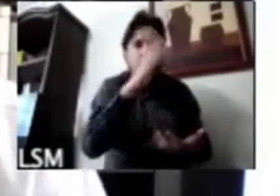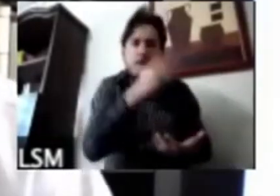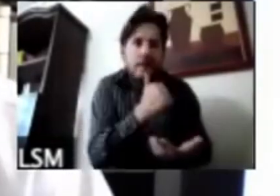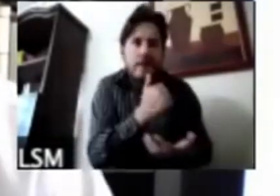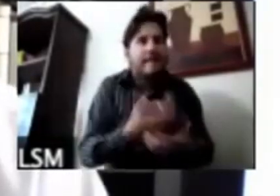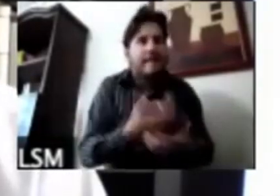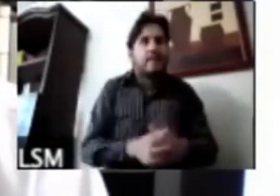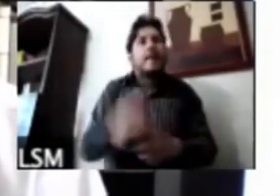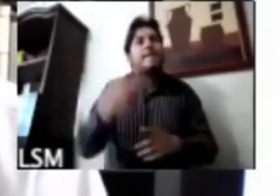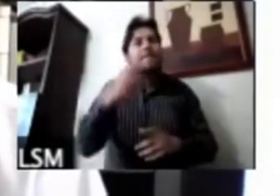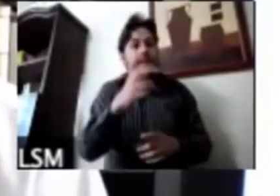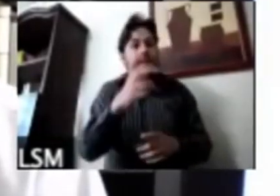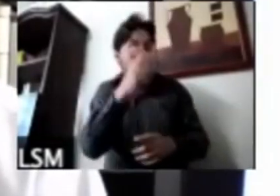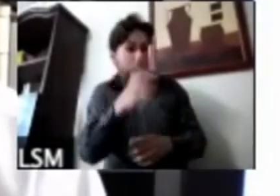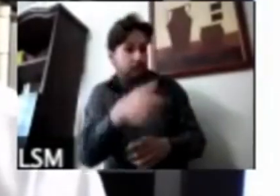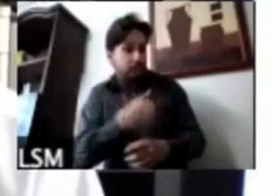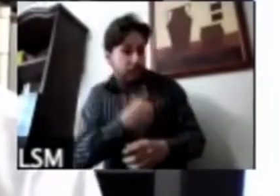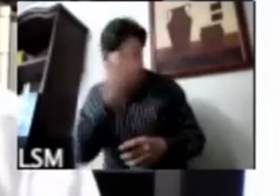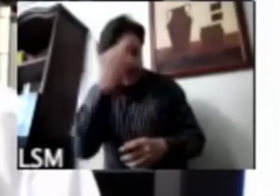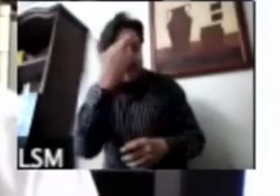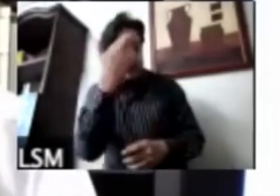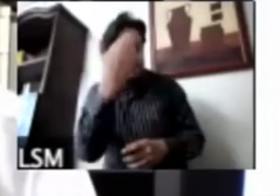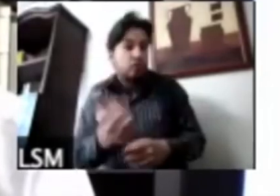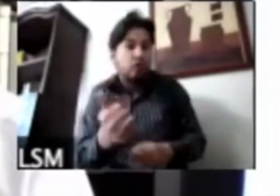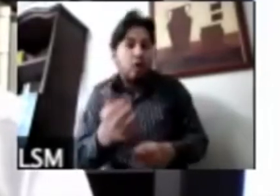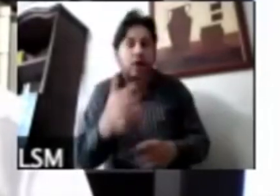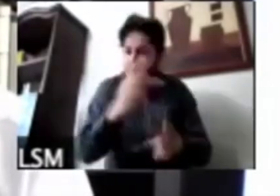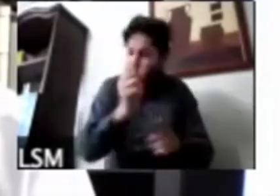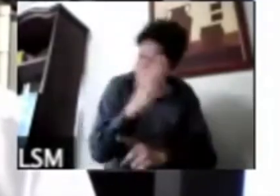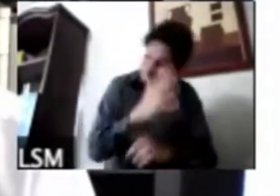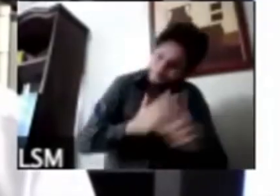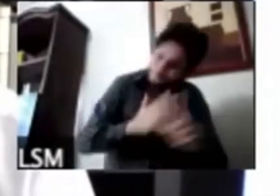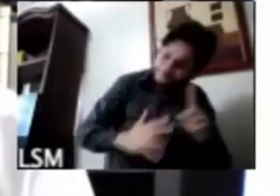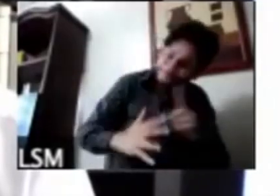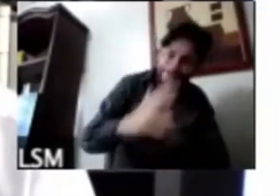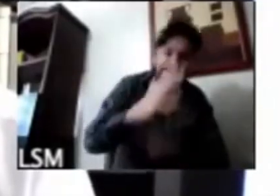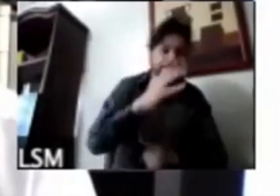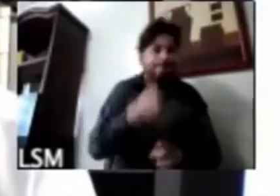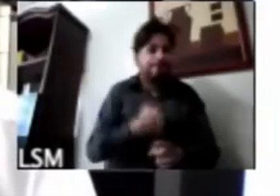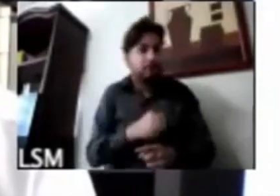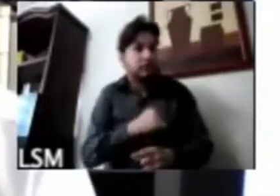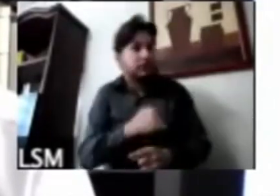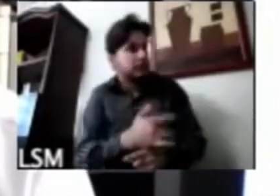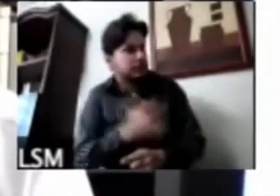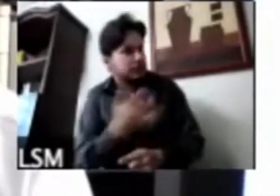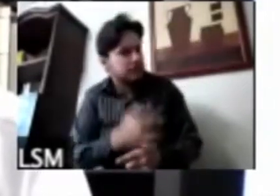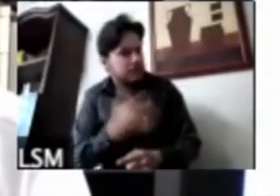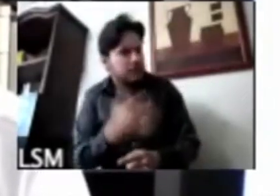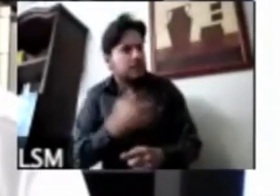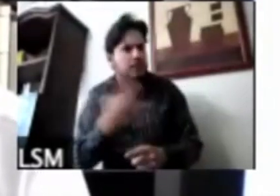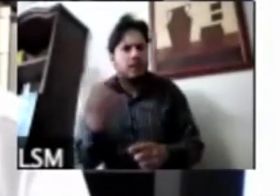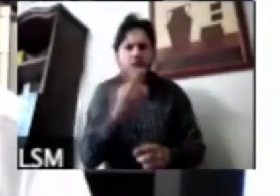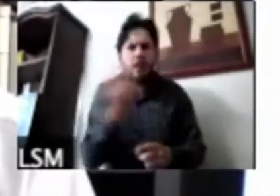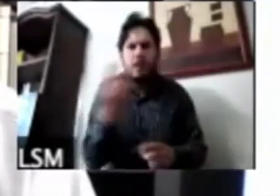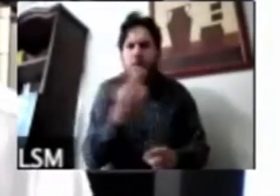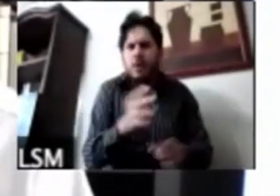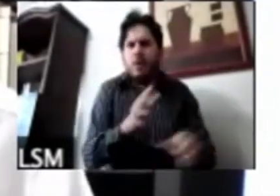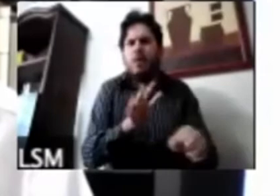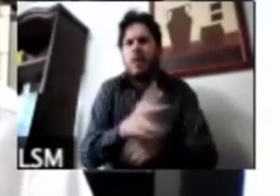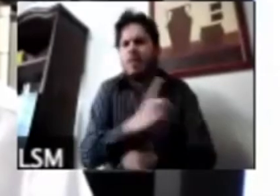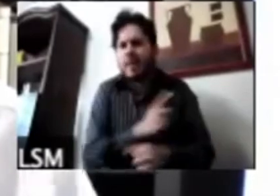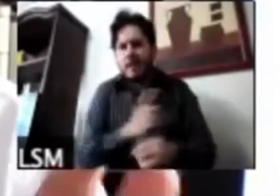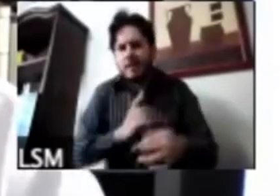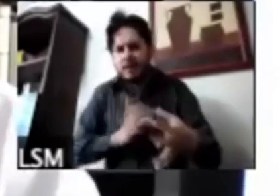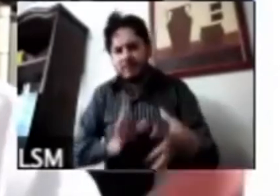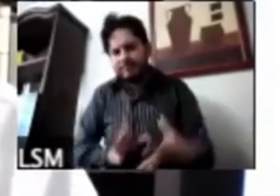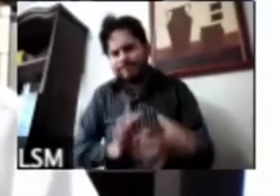este instinto de las poblaciones a cerrar filas porque es necesario en un momento de unidad piensen en una